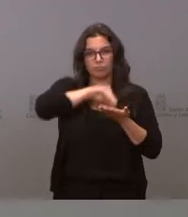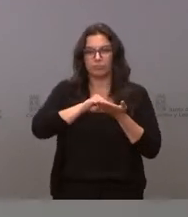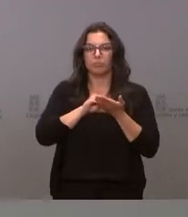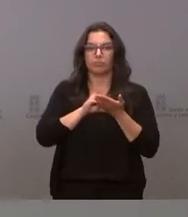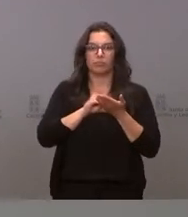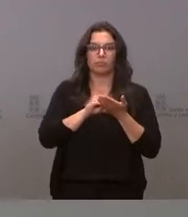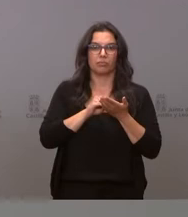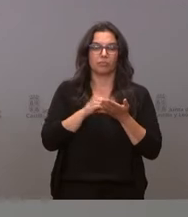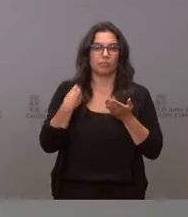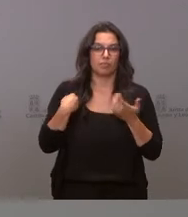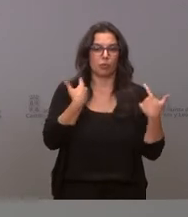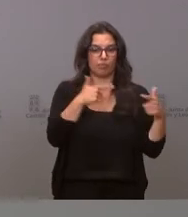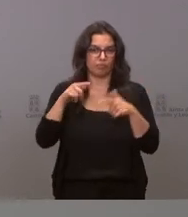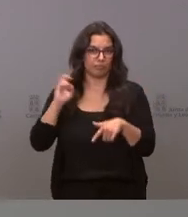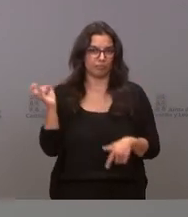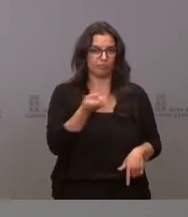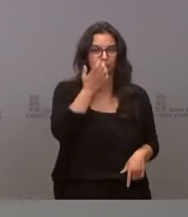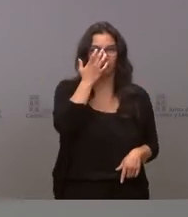paralelo con los distintos agentes.